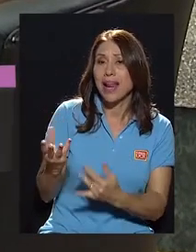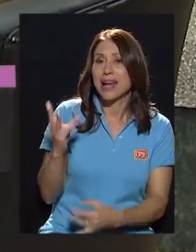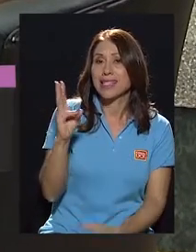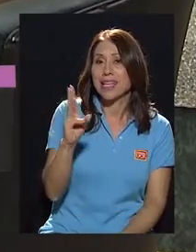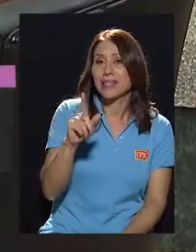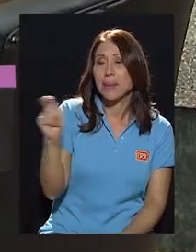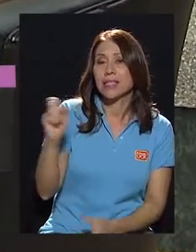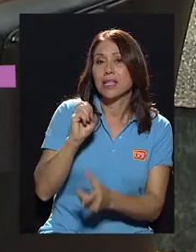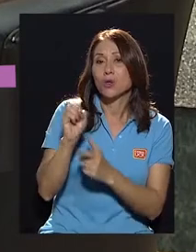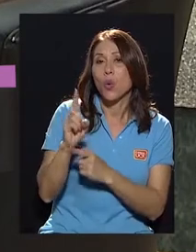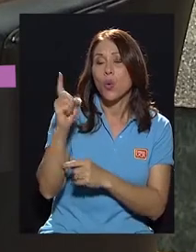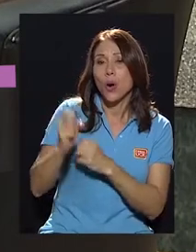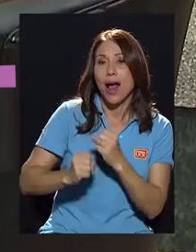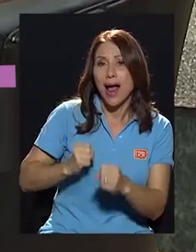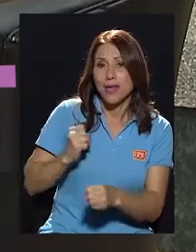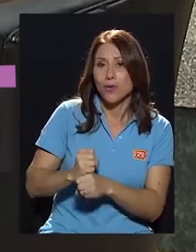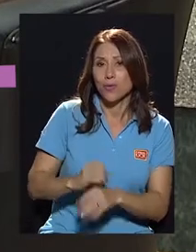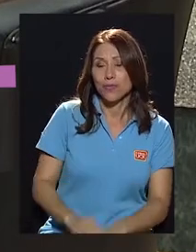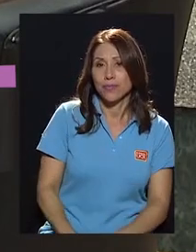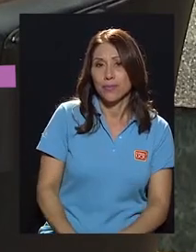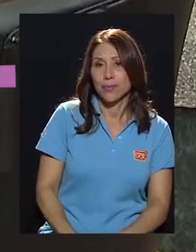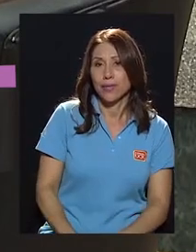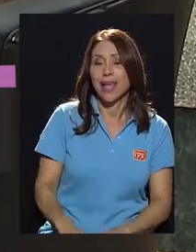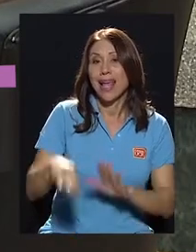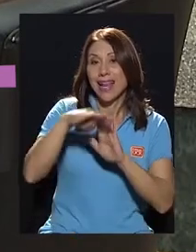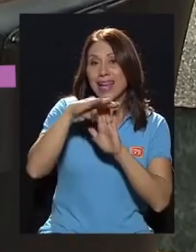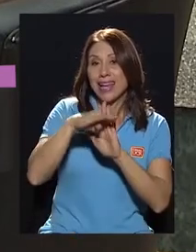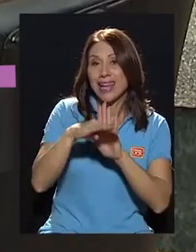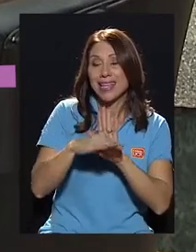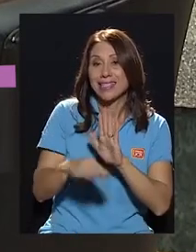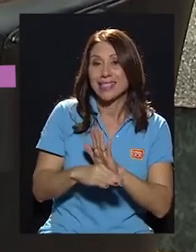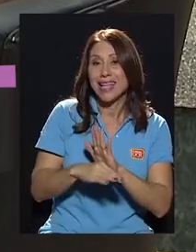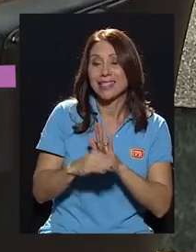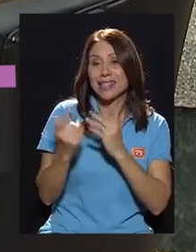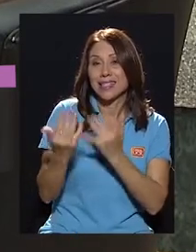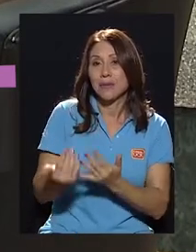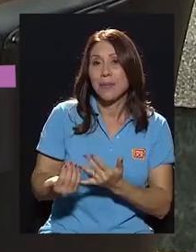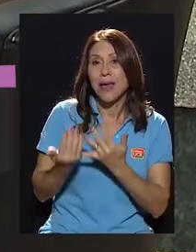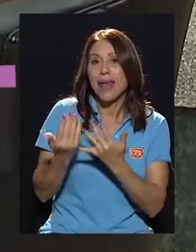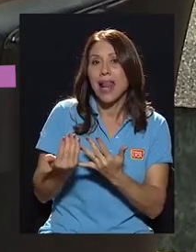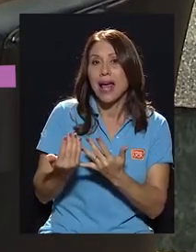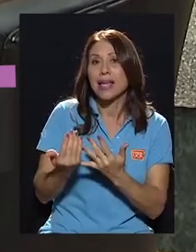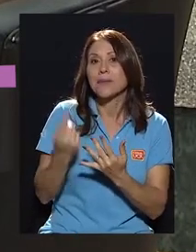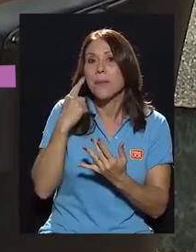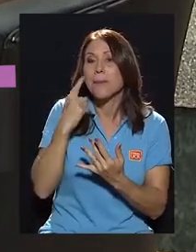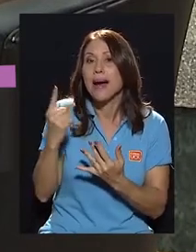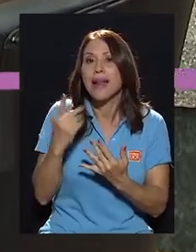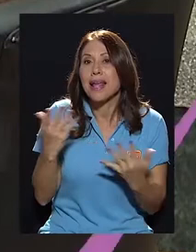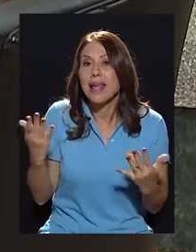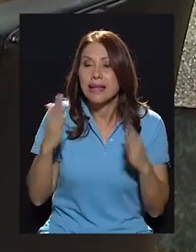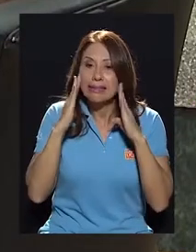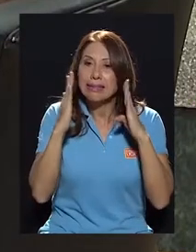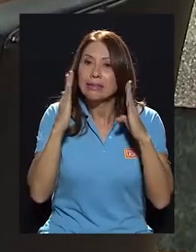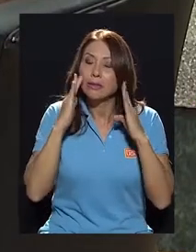La lista de espera es importante en aquellas áreas en las que son urgentes.